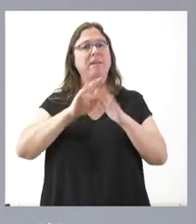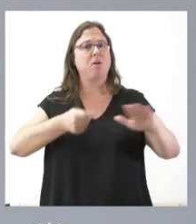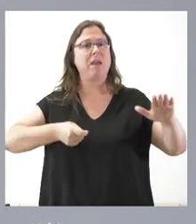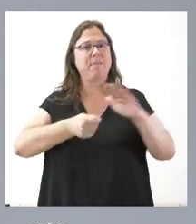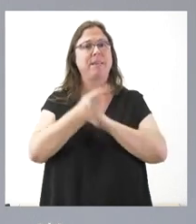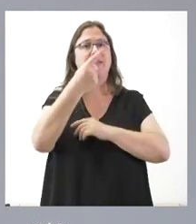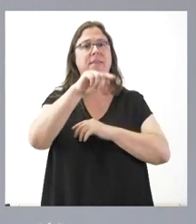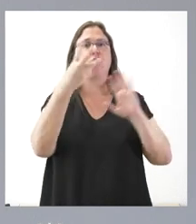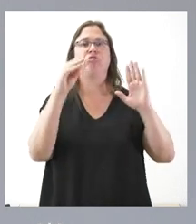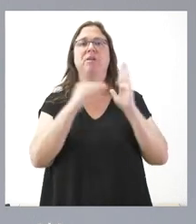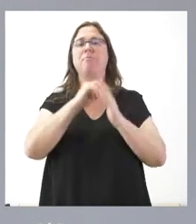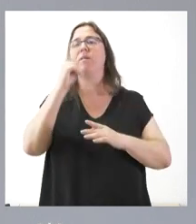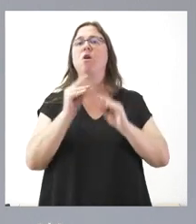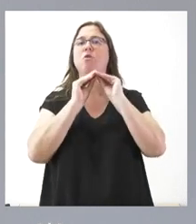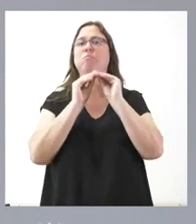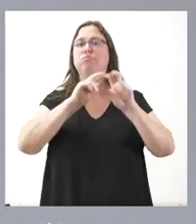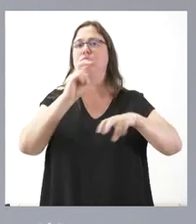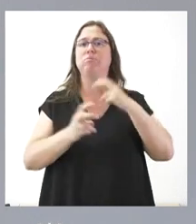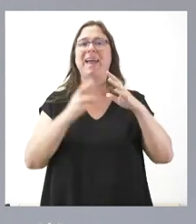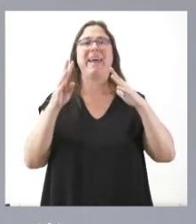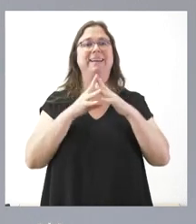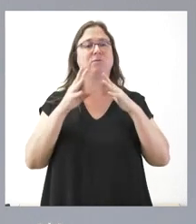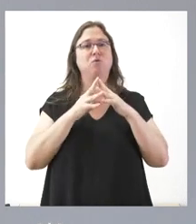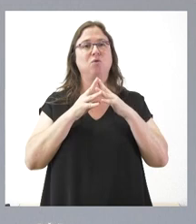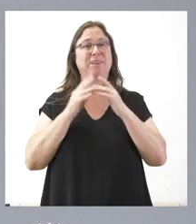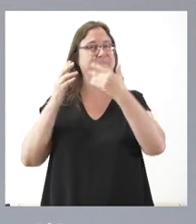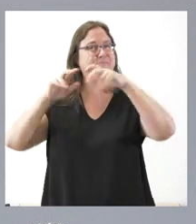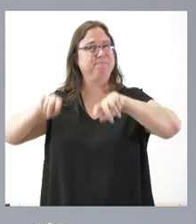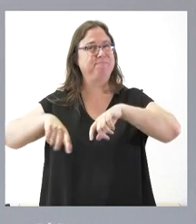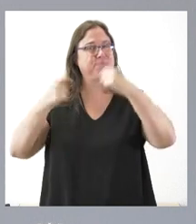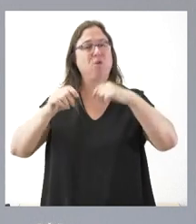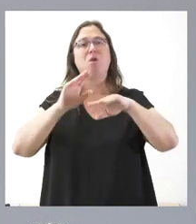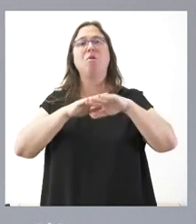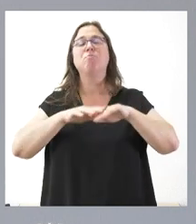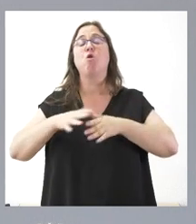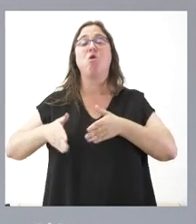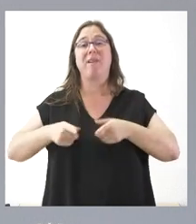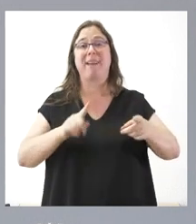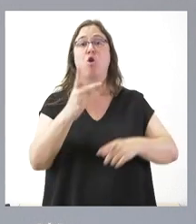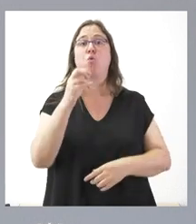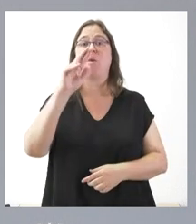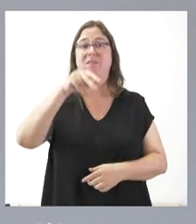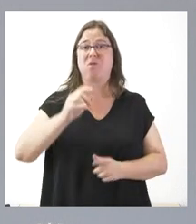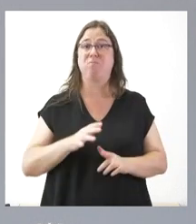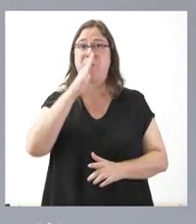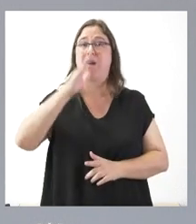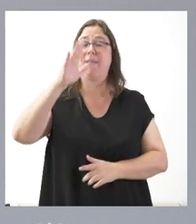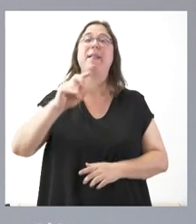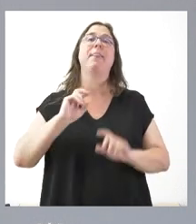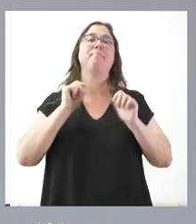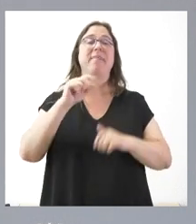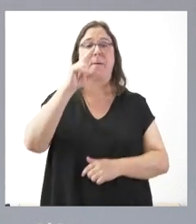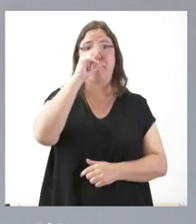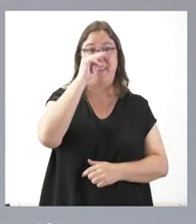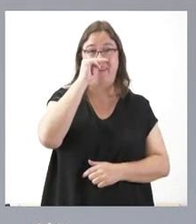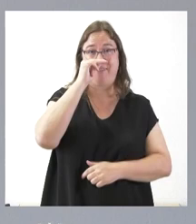180.000 euros en la reconstrucción de una estructura destruida por la crecida del río Duratón en la carretera que une Peñafiel con